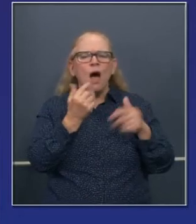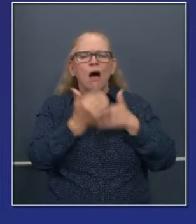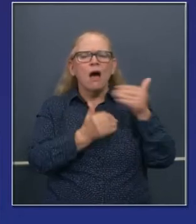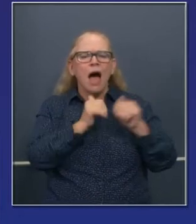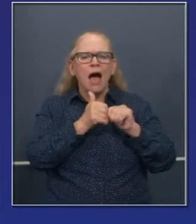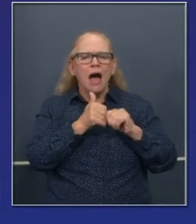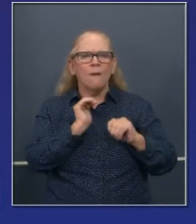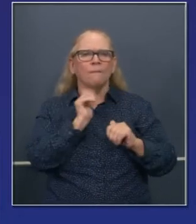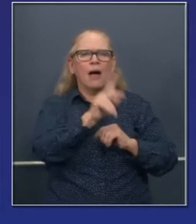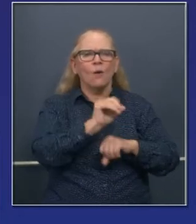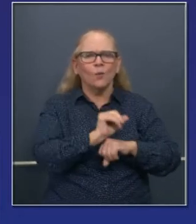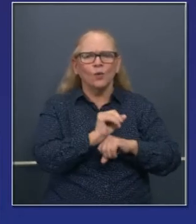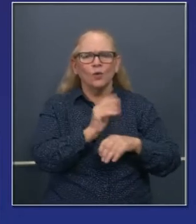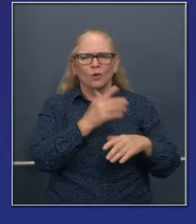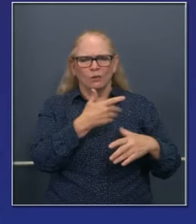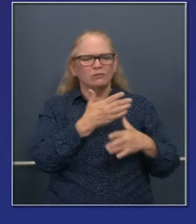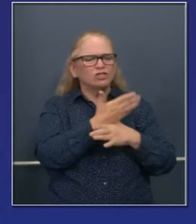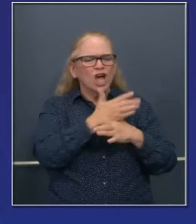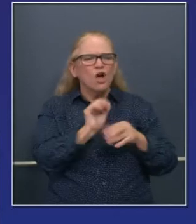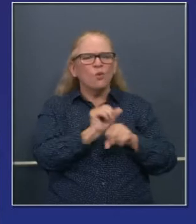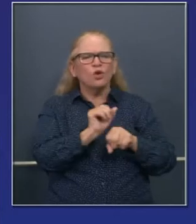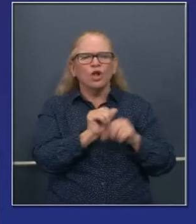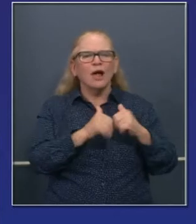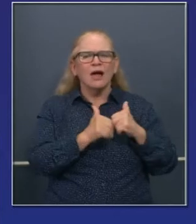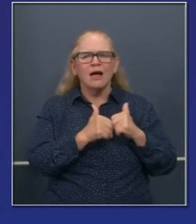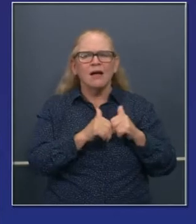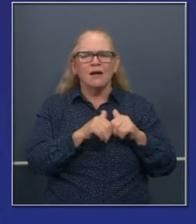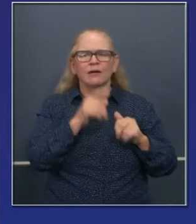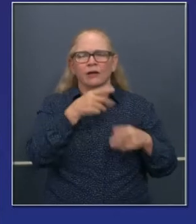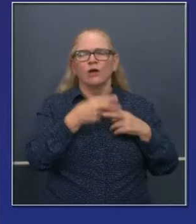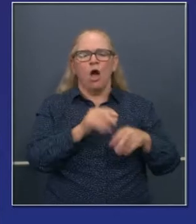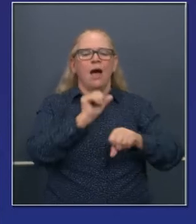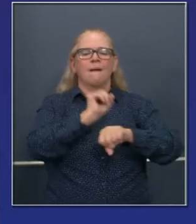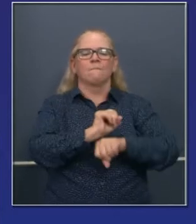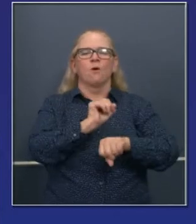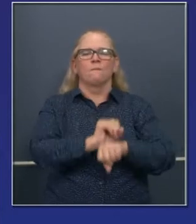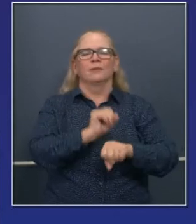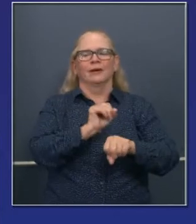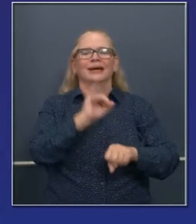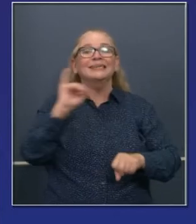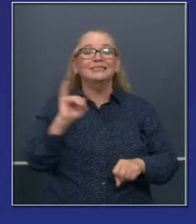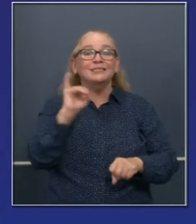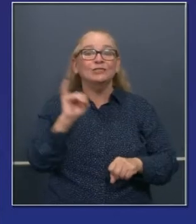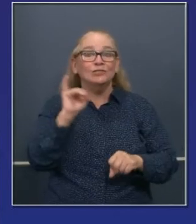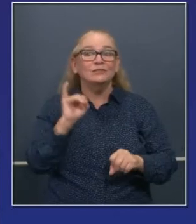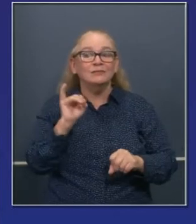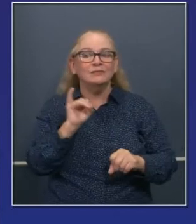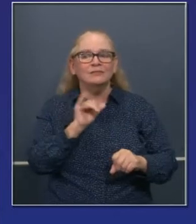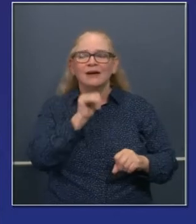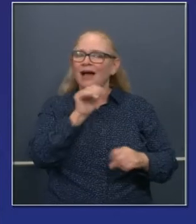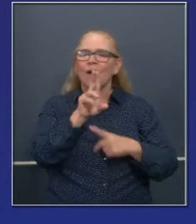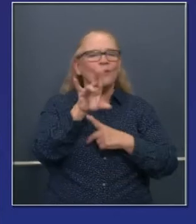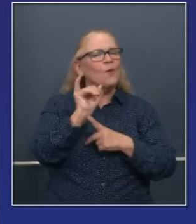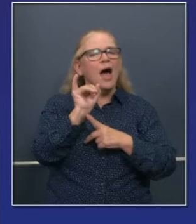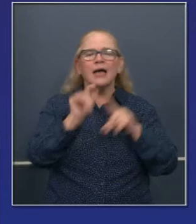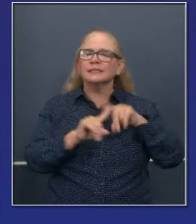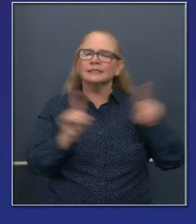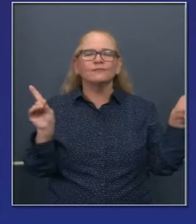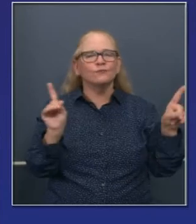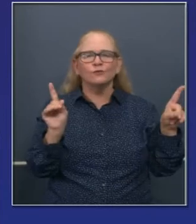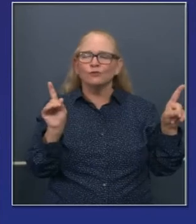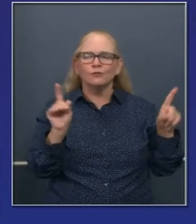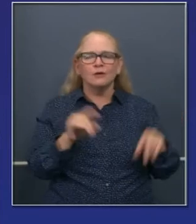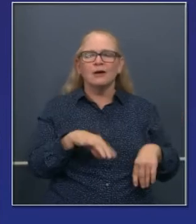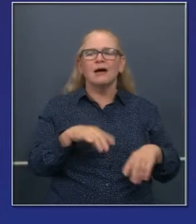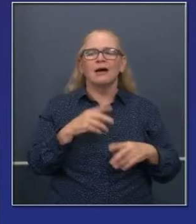ya está pagando dividendos. Es un programa de beneficios de empleo, no de desempleo. Empleamos a su